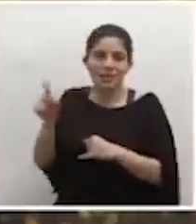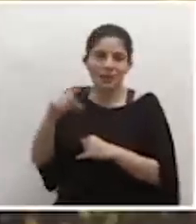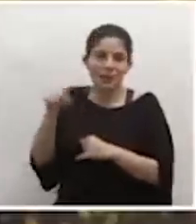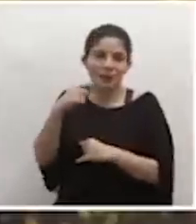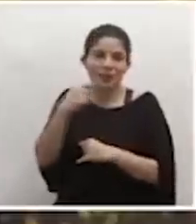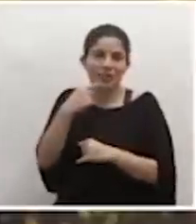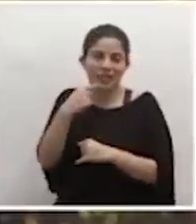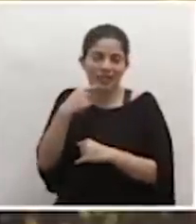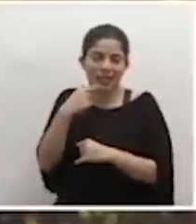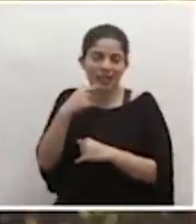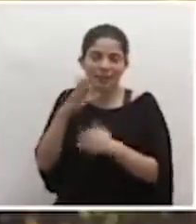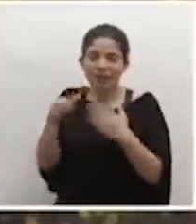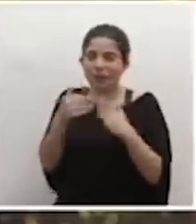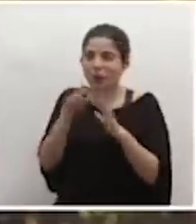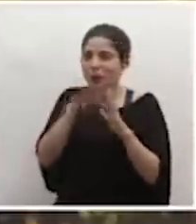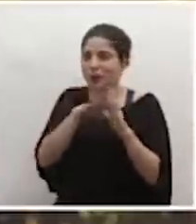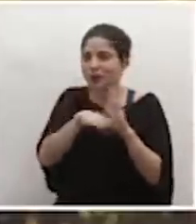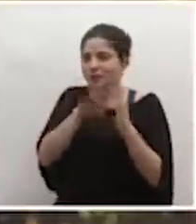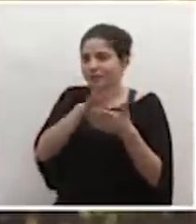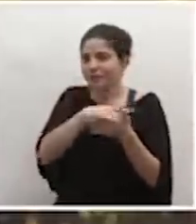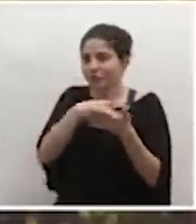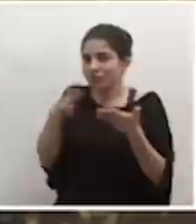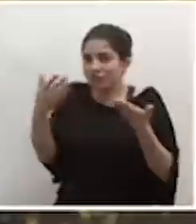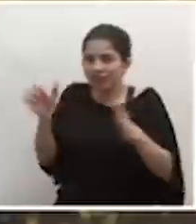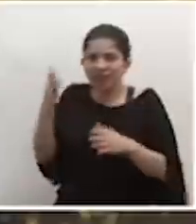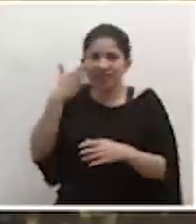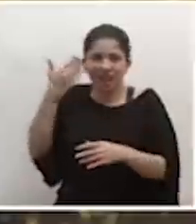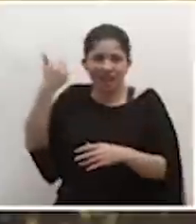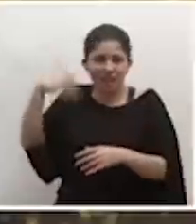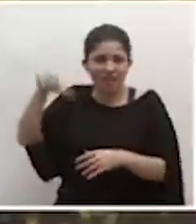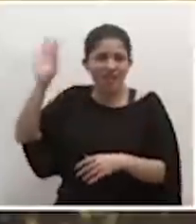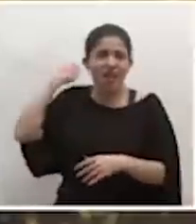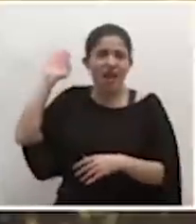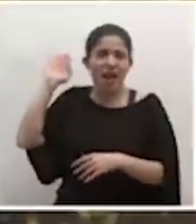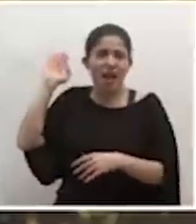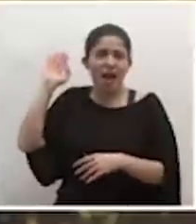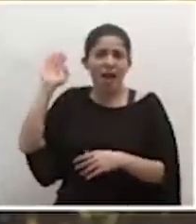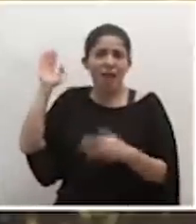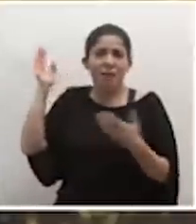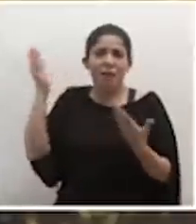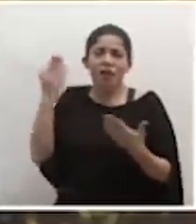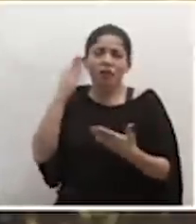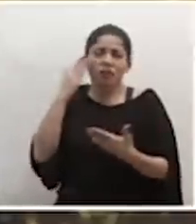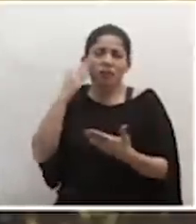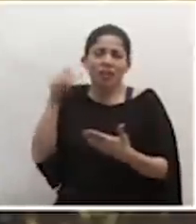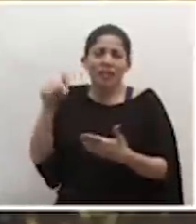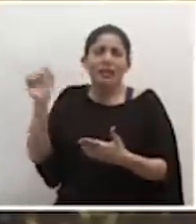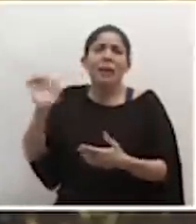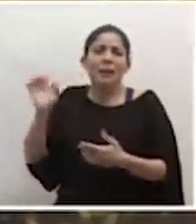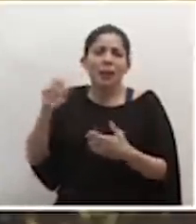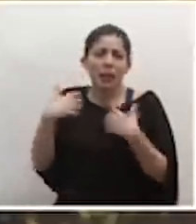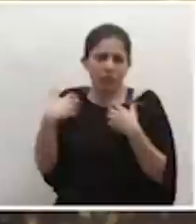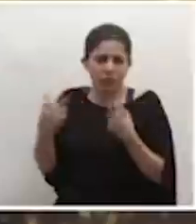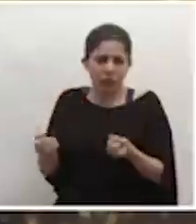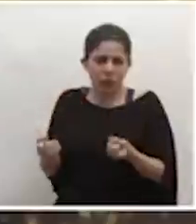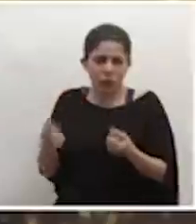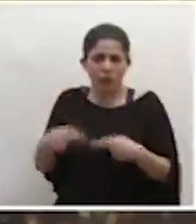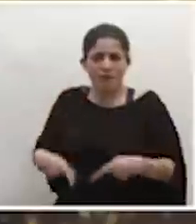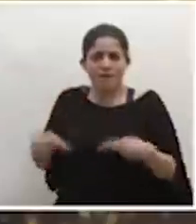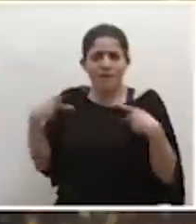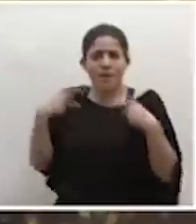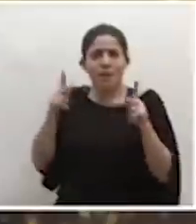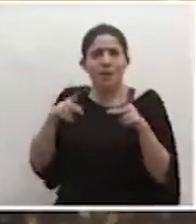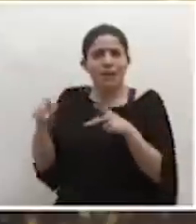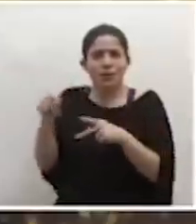todo este cronograma, ya se sabía hace rato, porque, ministro, ver, estamos convencidos que eso es una emergencia sanitaria y que la vida de las